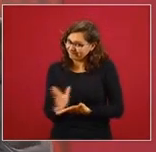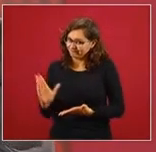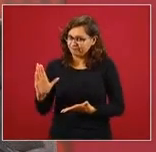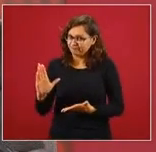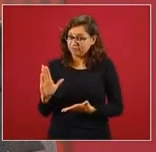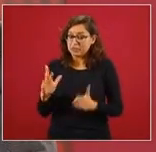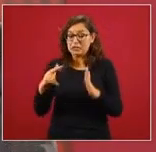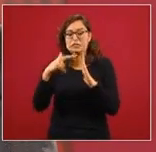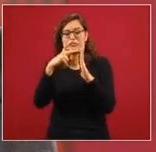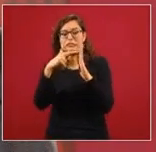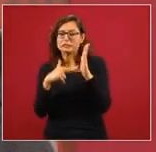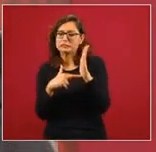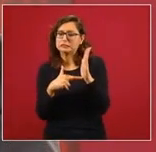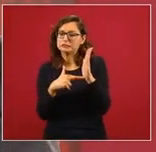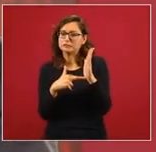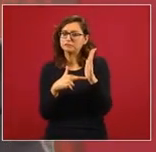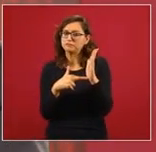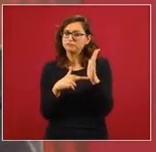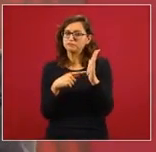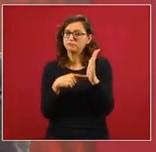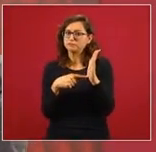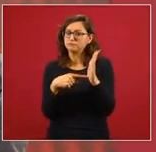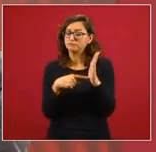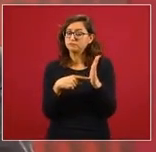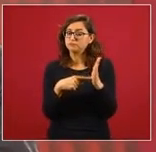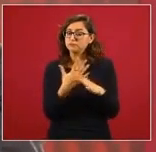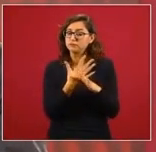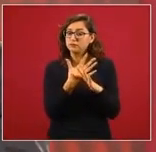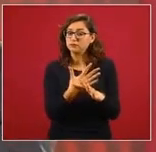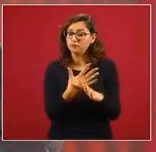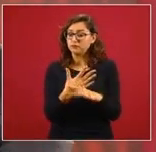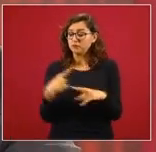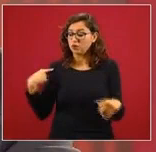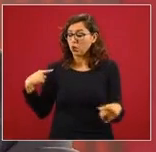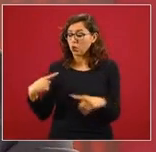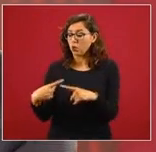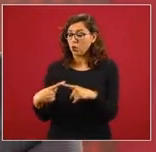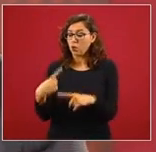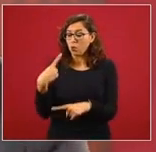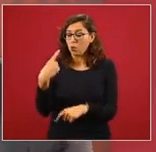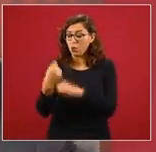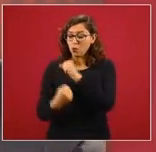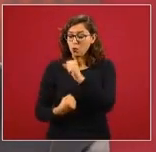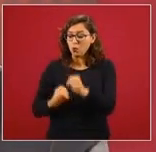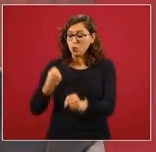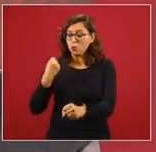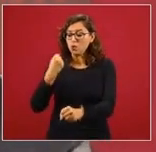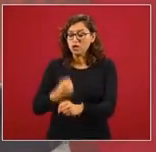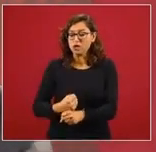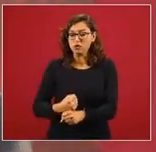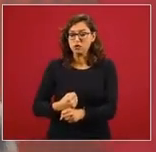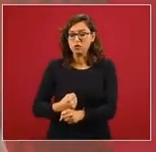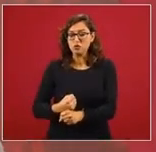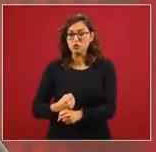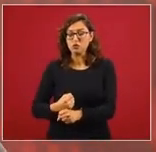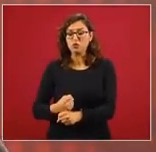el primer año la presidencia del Congreso